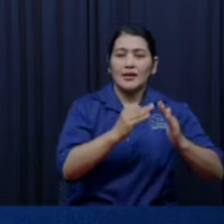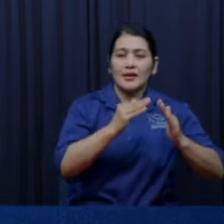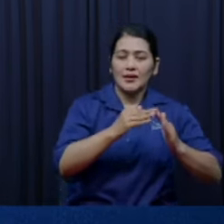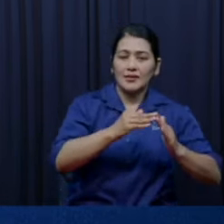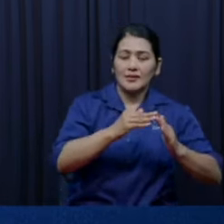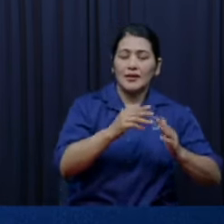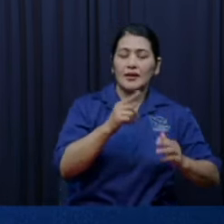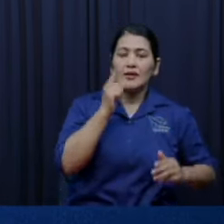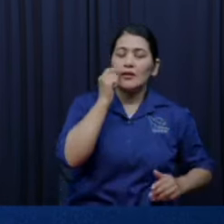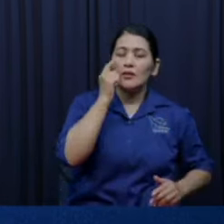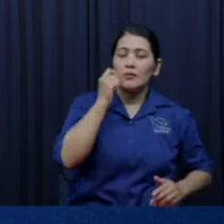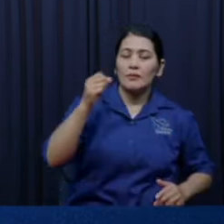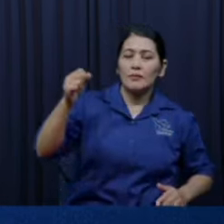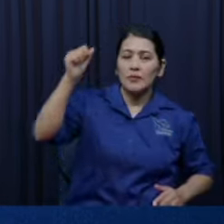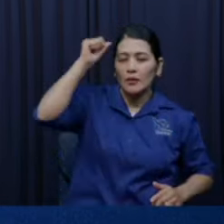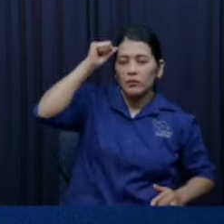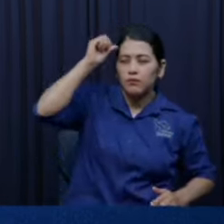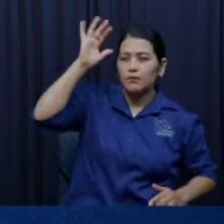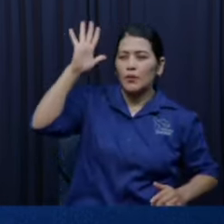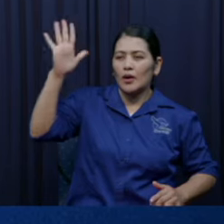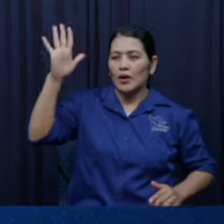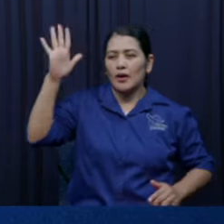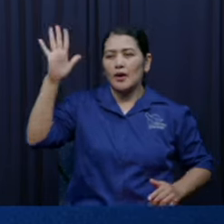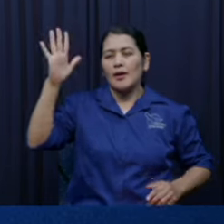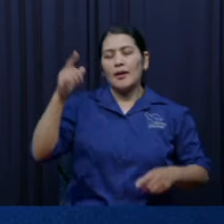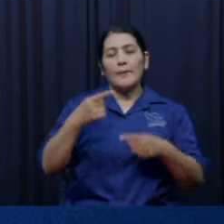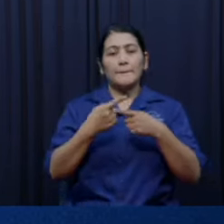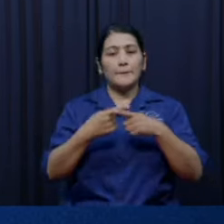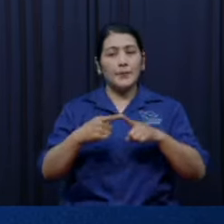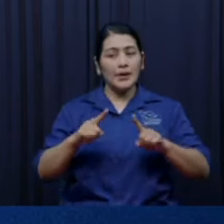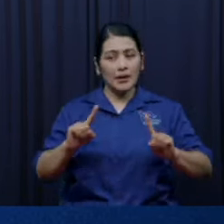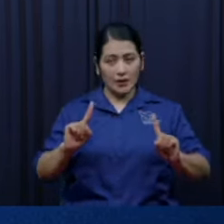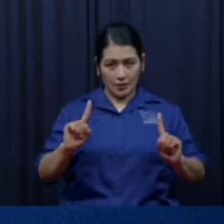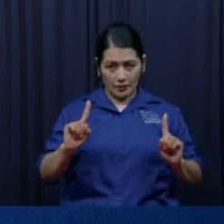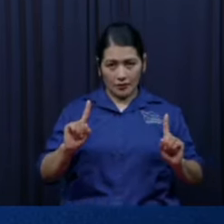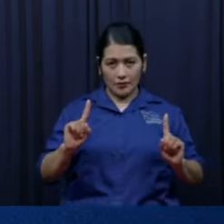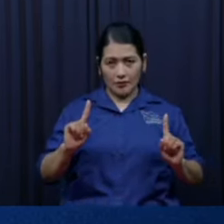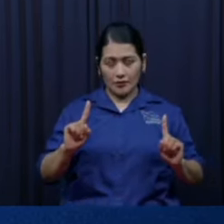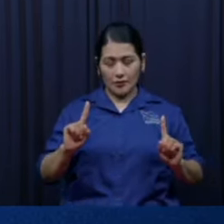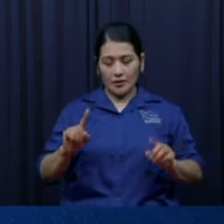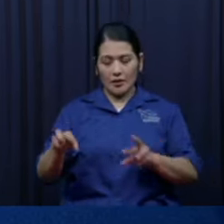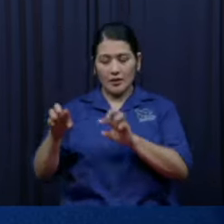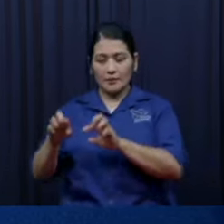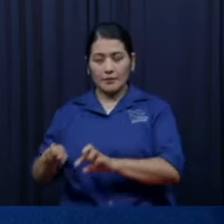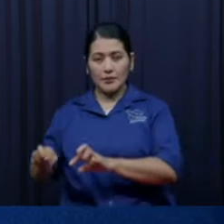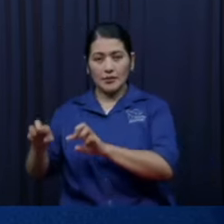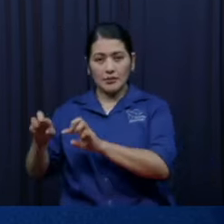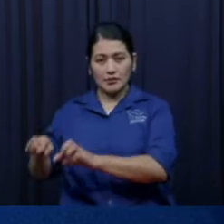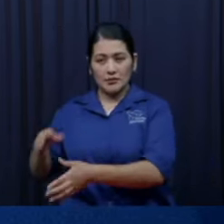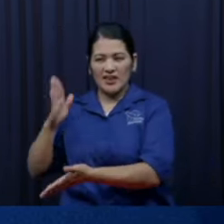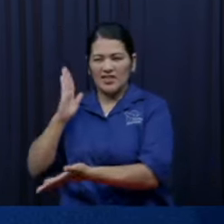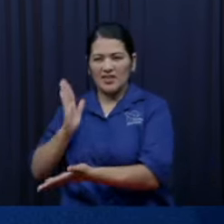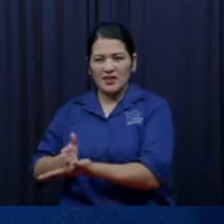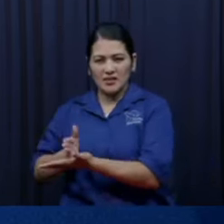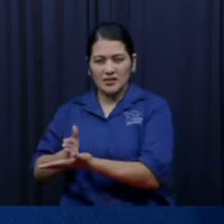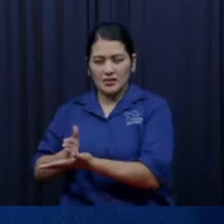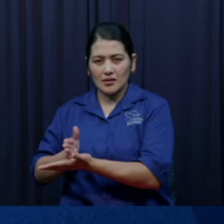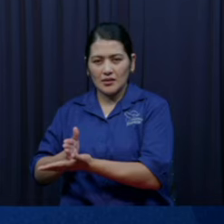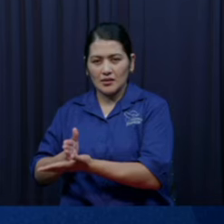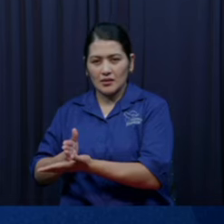precioso y aceite hay en la casa del sabio pero el necio todo lo disipa